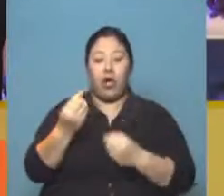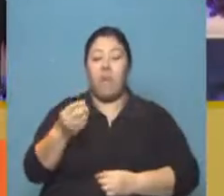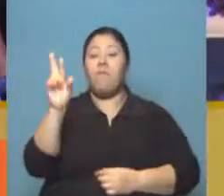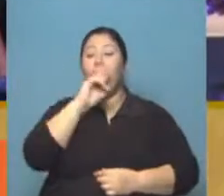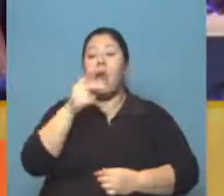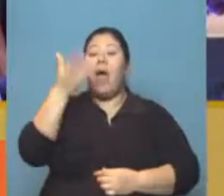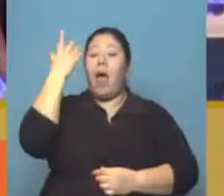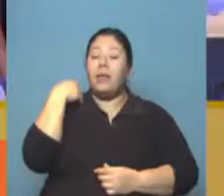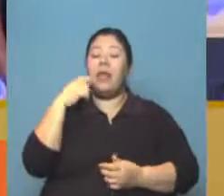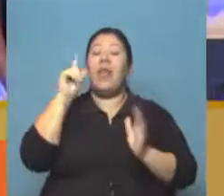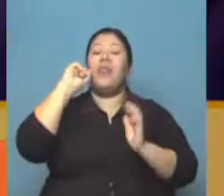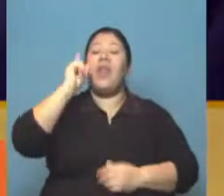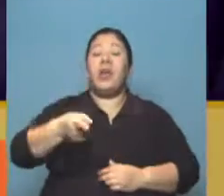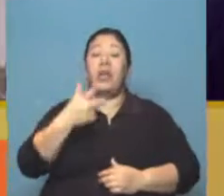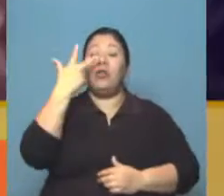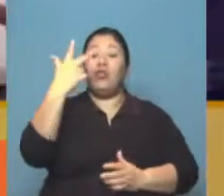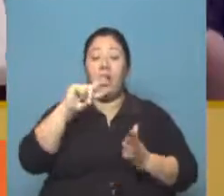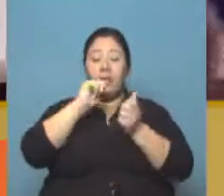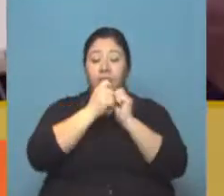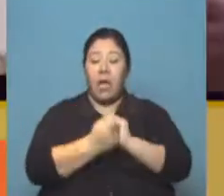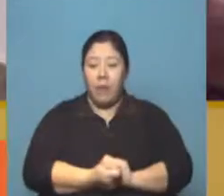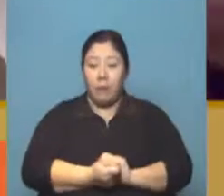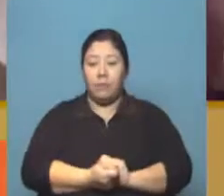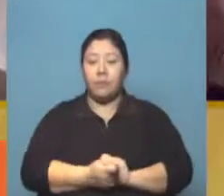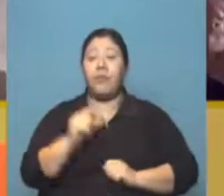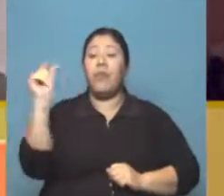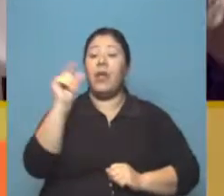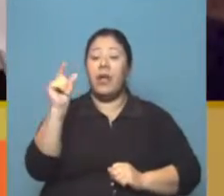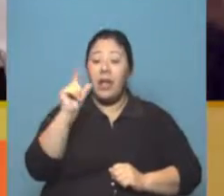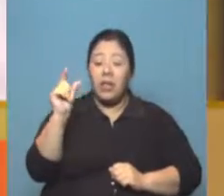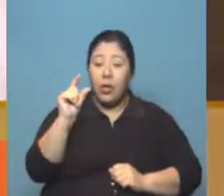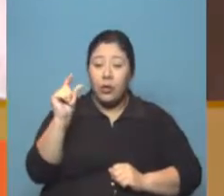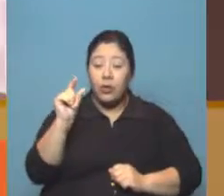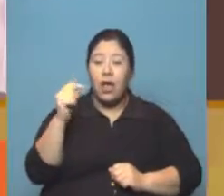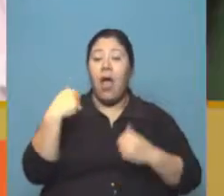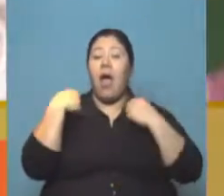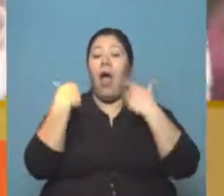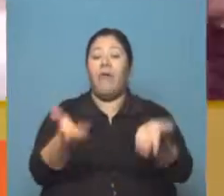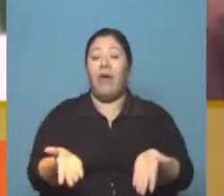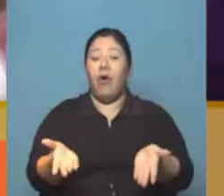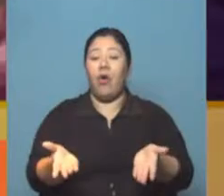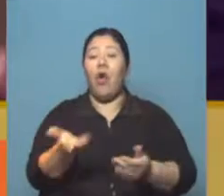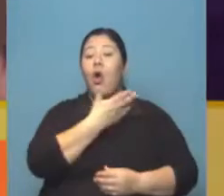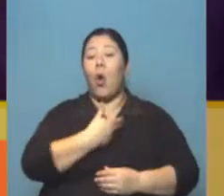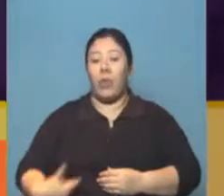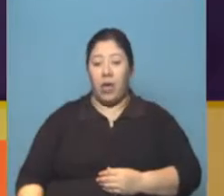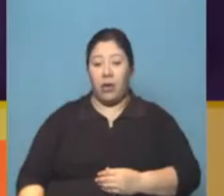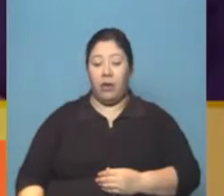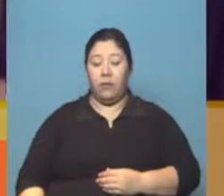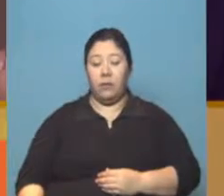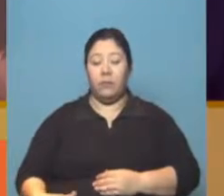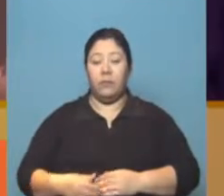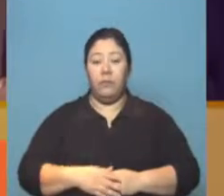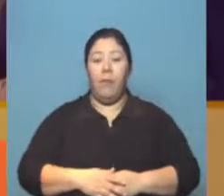sin autorización del Congreso y de contratar créditos con la banca pública en favor del gobierno. Allí está,